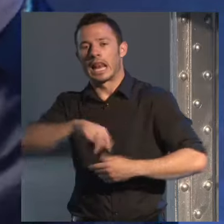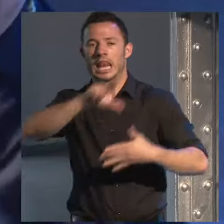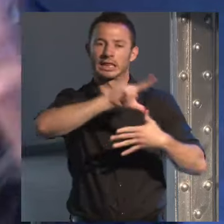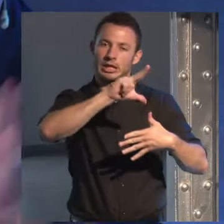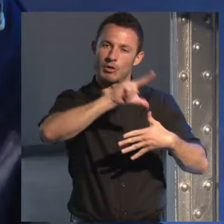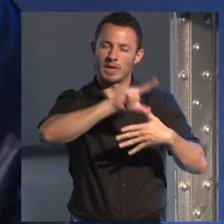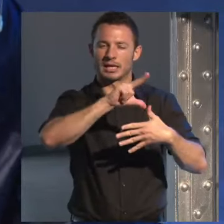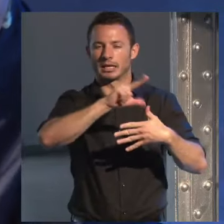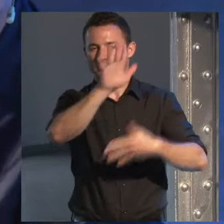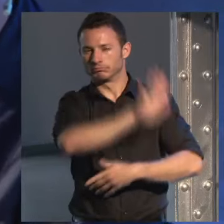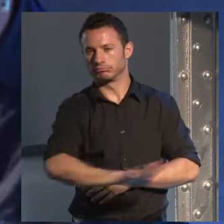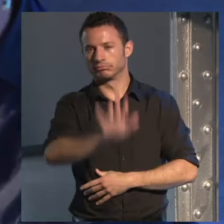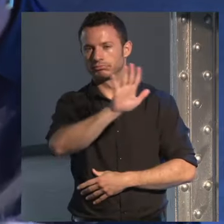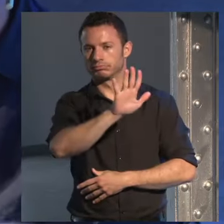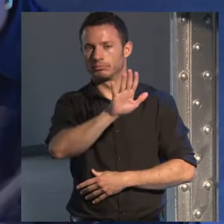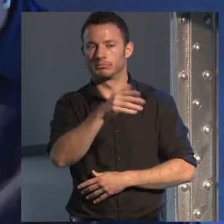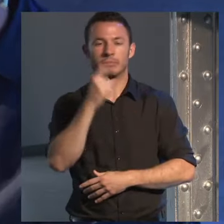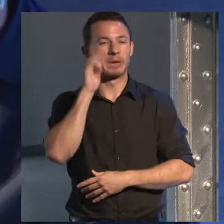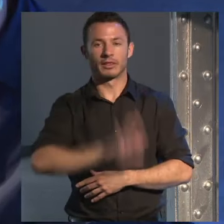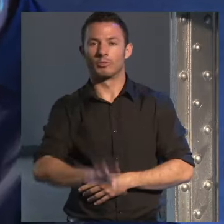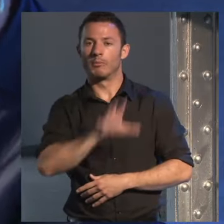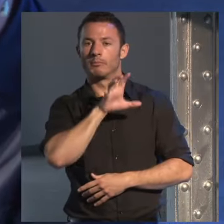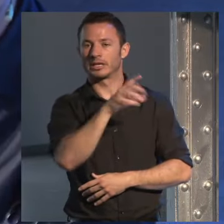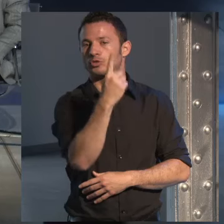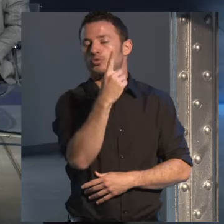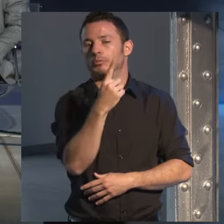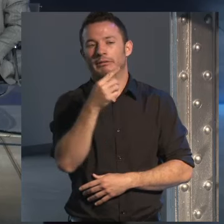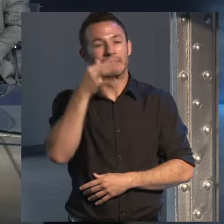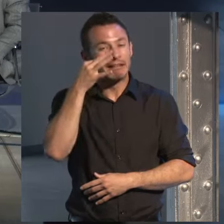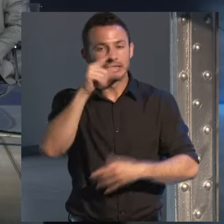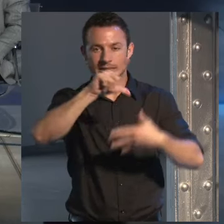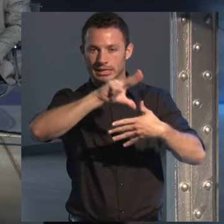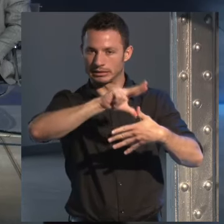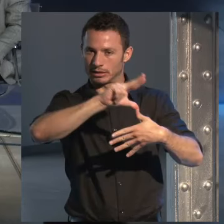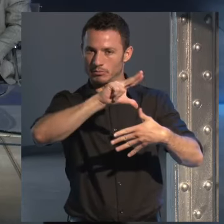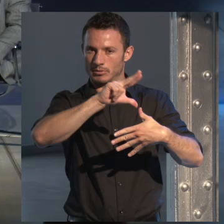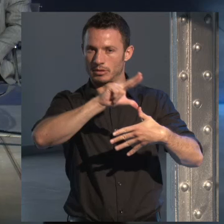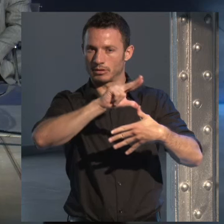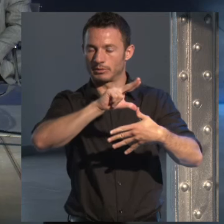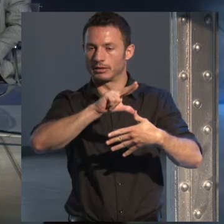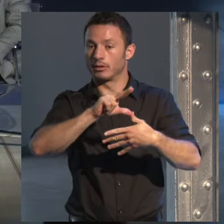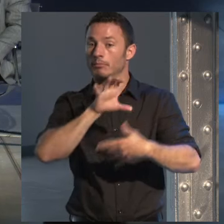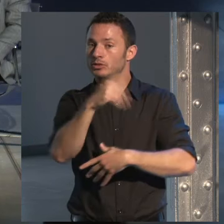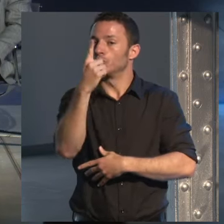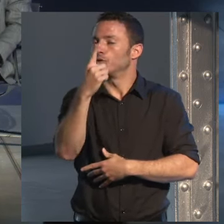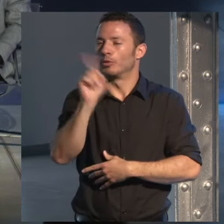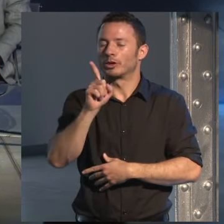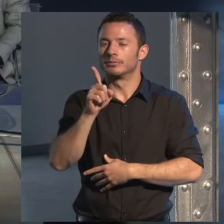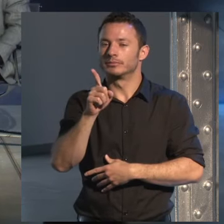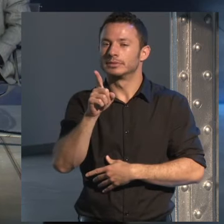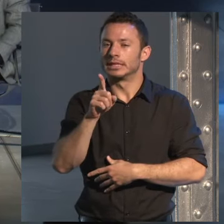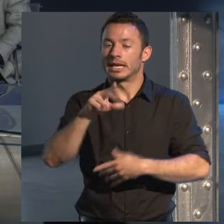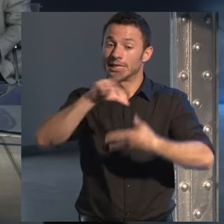país y no es así allí hay muchísimos países no así pero acabo de volver de Latinoamérica y tienen un sentimiento de pertenencia a un mundo común